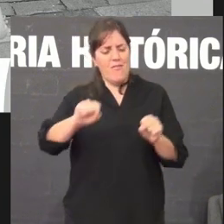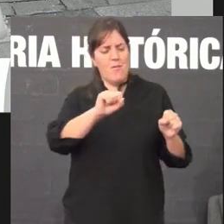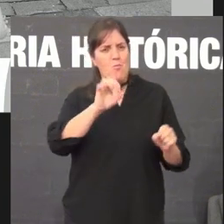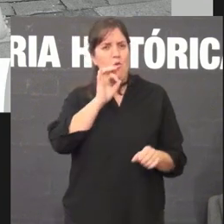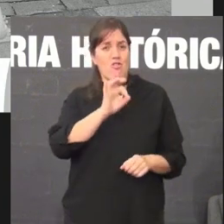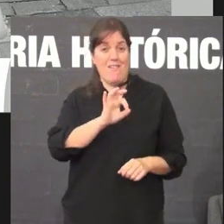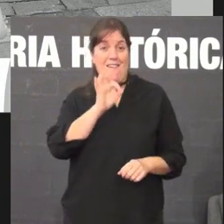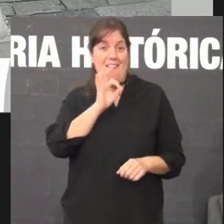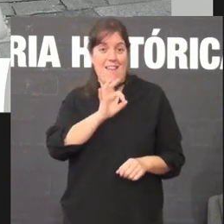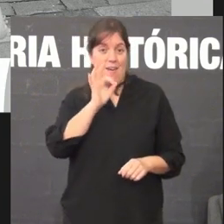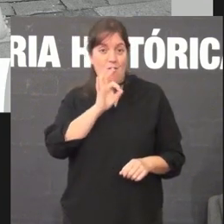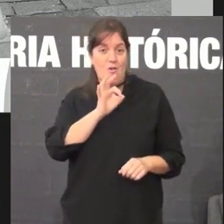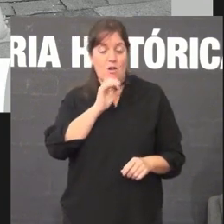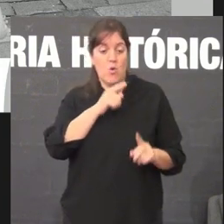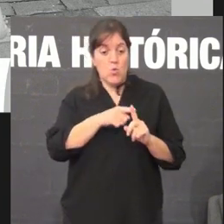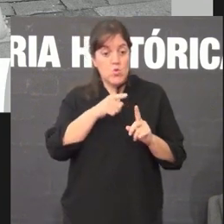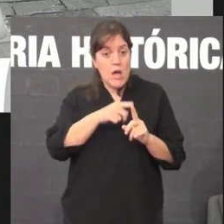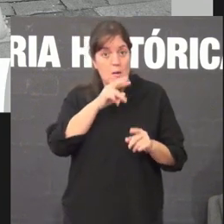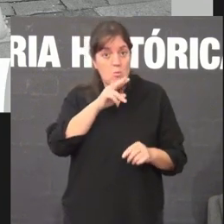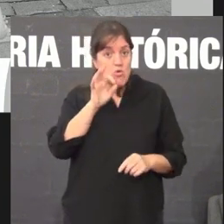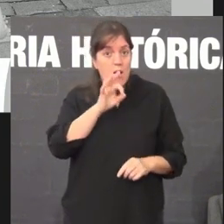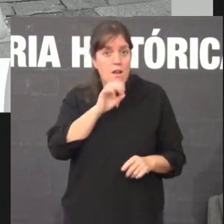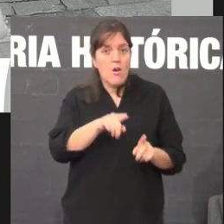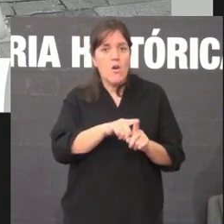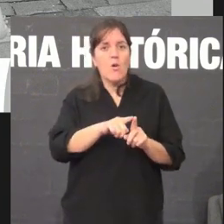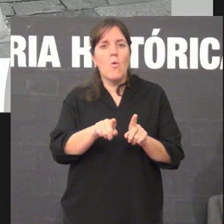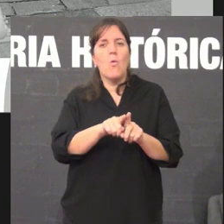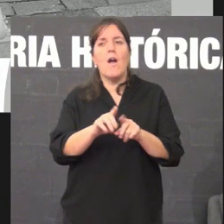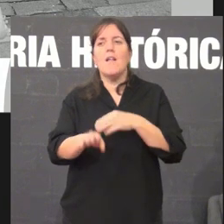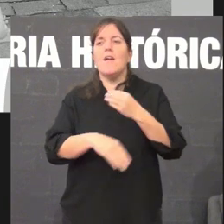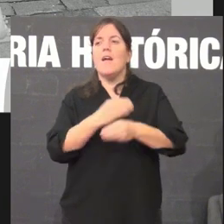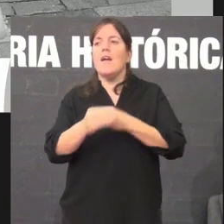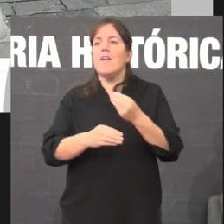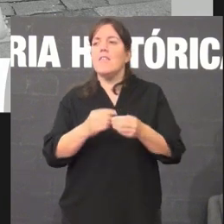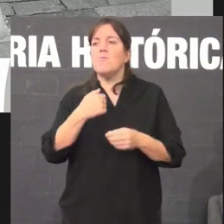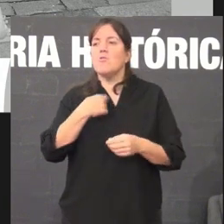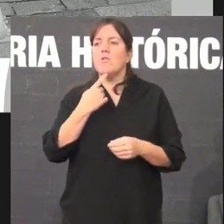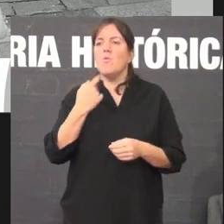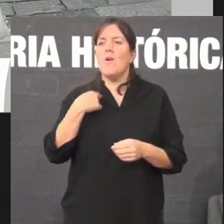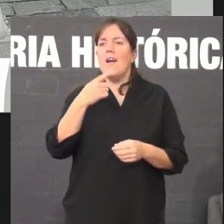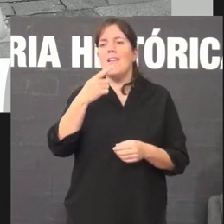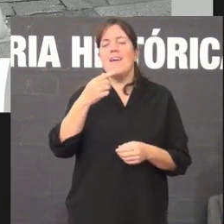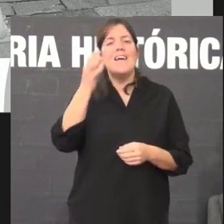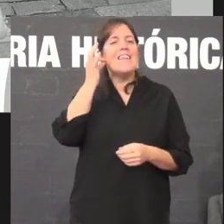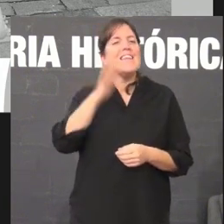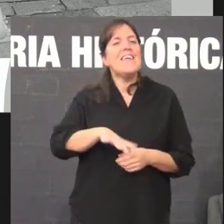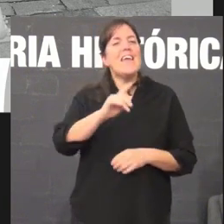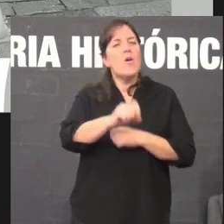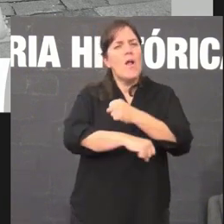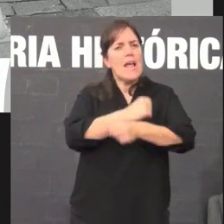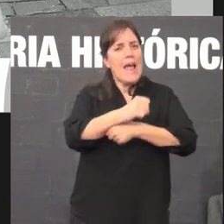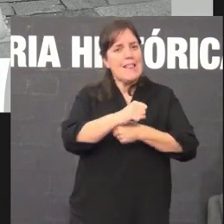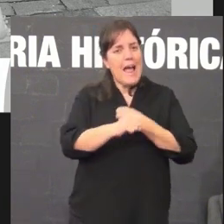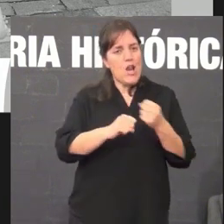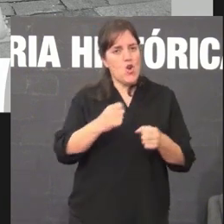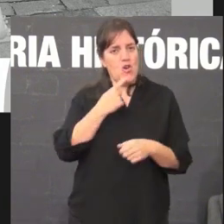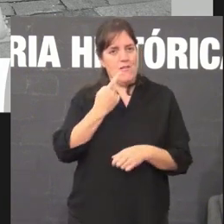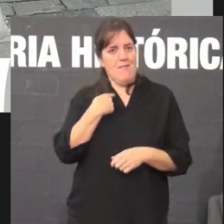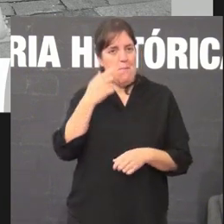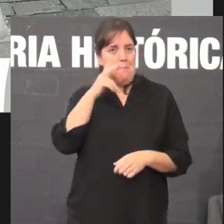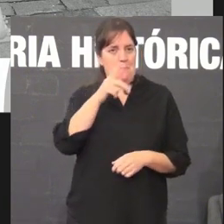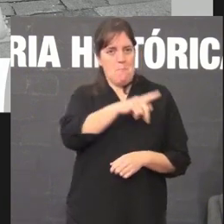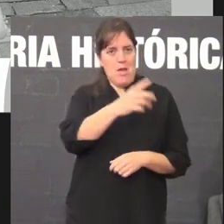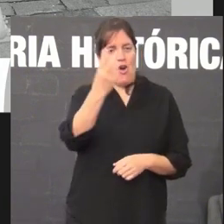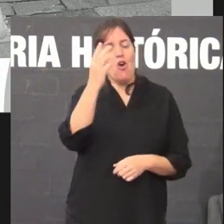que usamos o galego é como se desatásemos a meniña esta que ataron no verves dos anos 50 cada vez que falamos galego